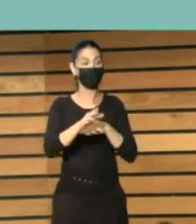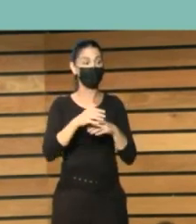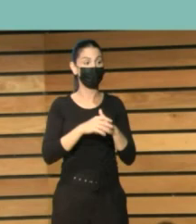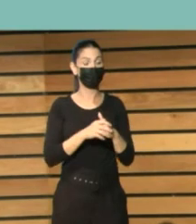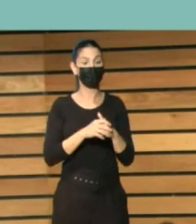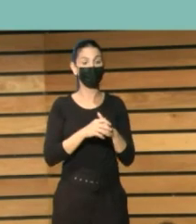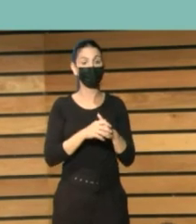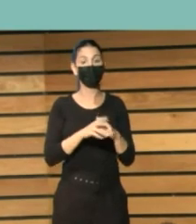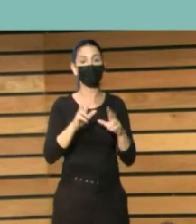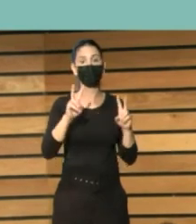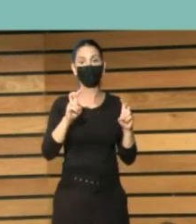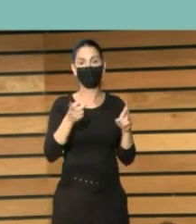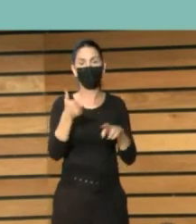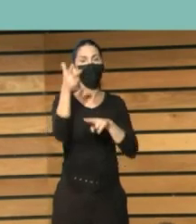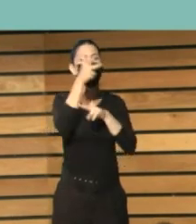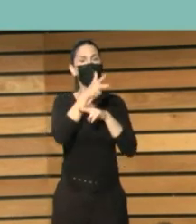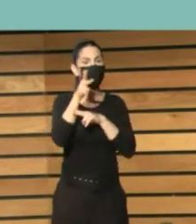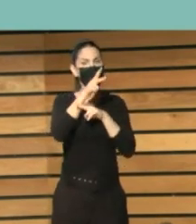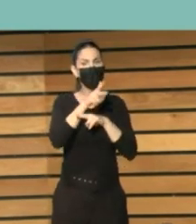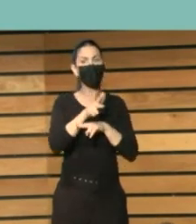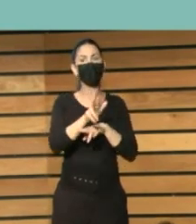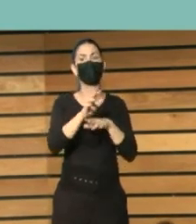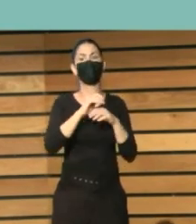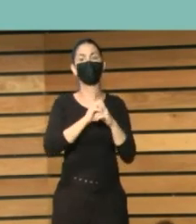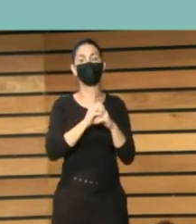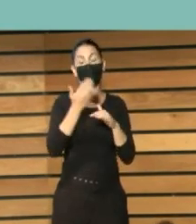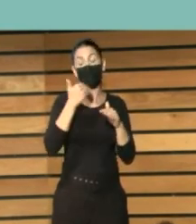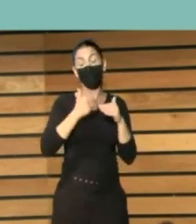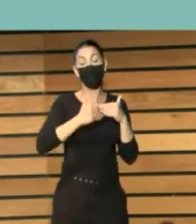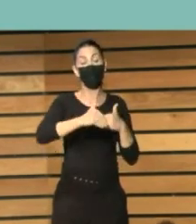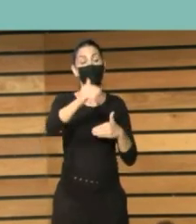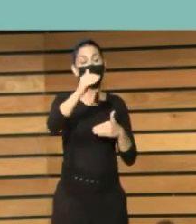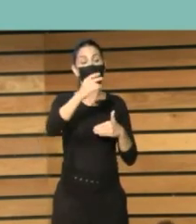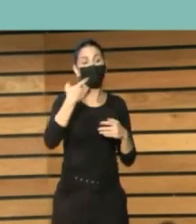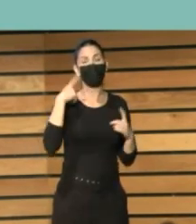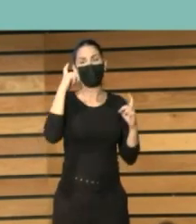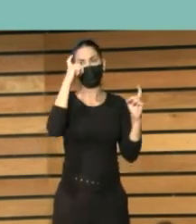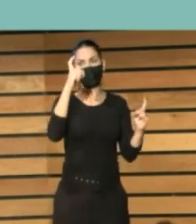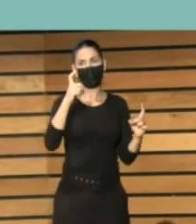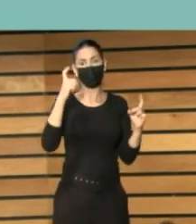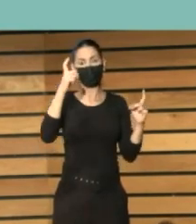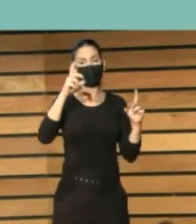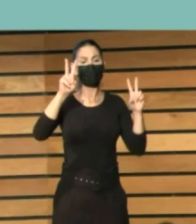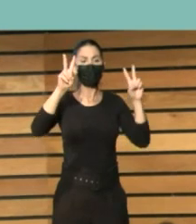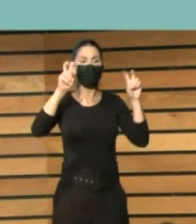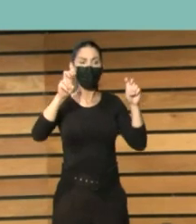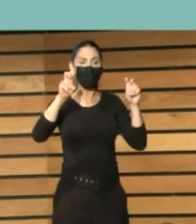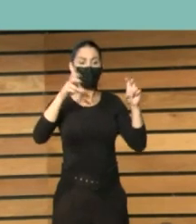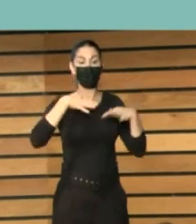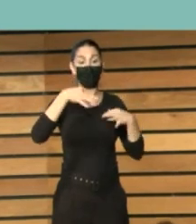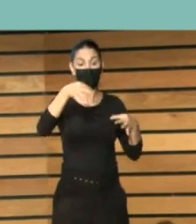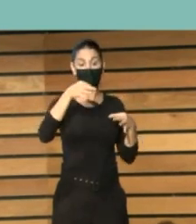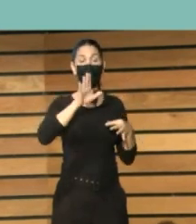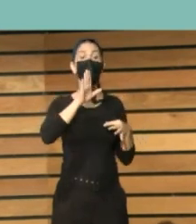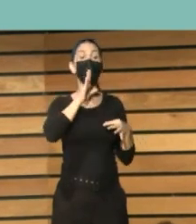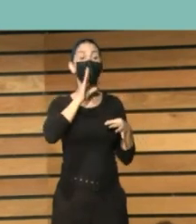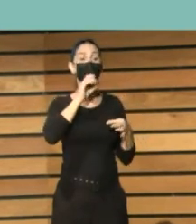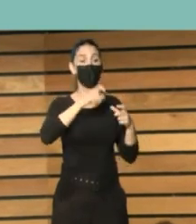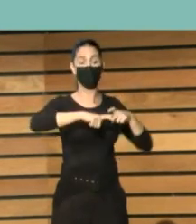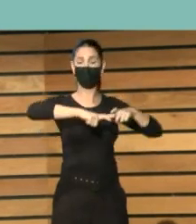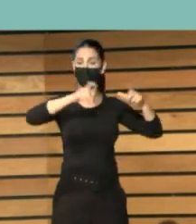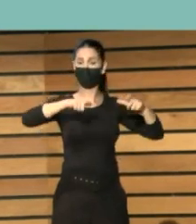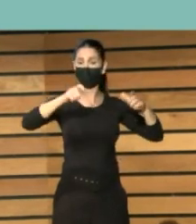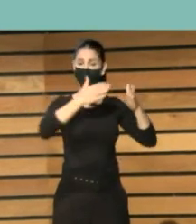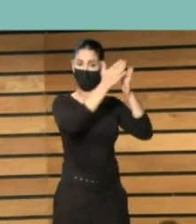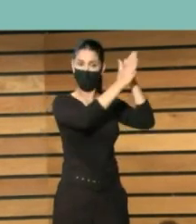gráficos y más dinámicos, con vídeos y cosas así. En un futuro intentaremos ampliar este documento con recomendaciones